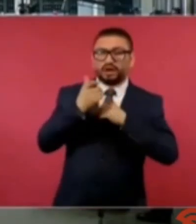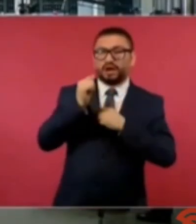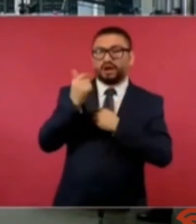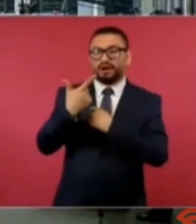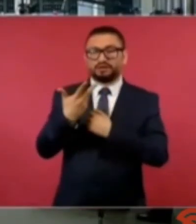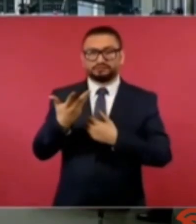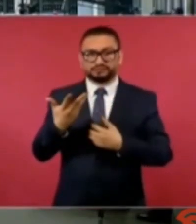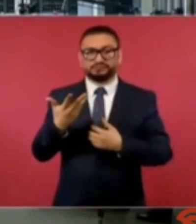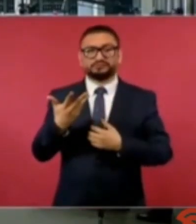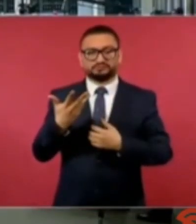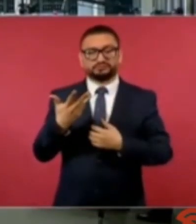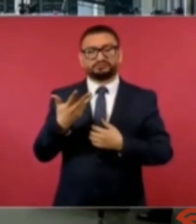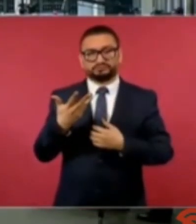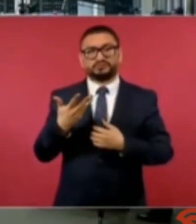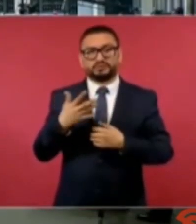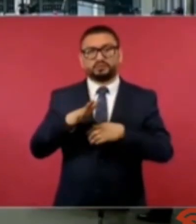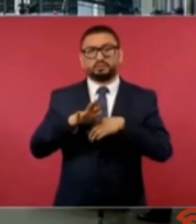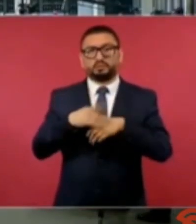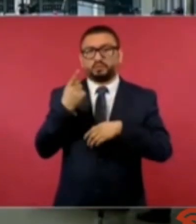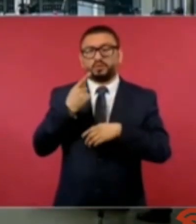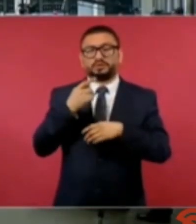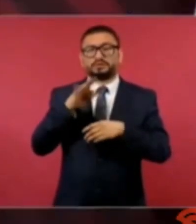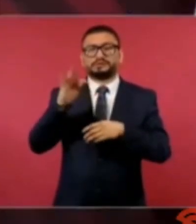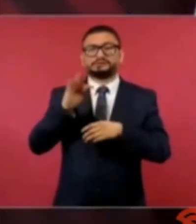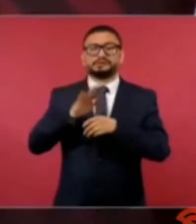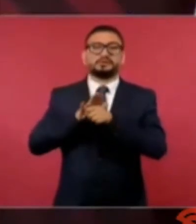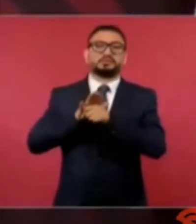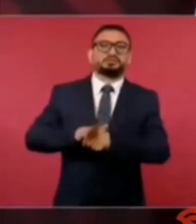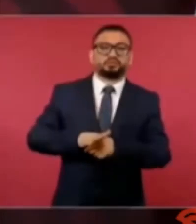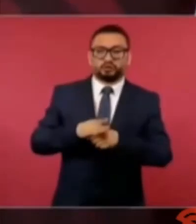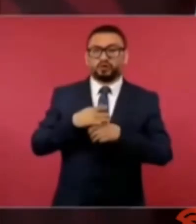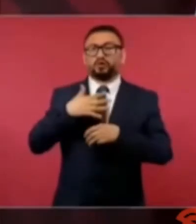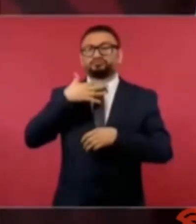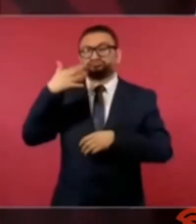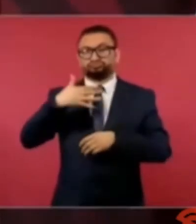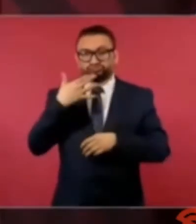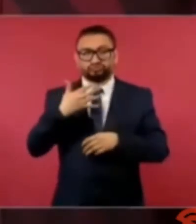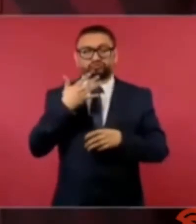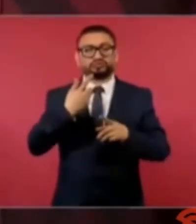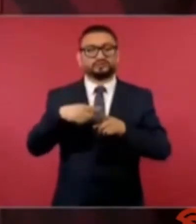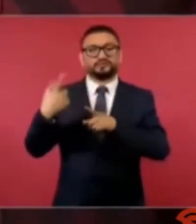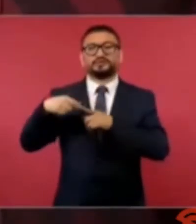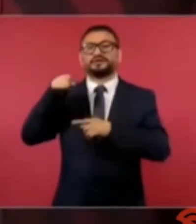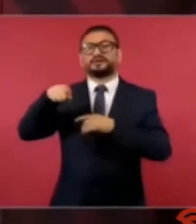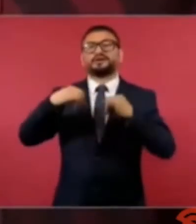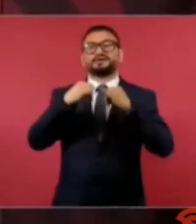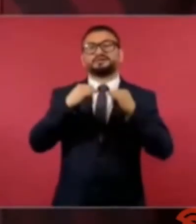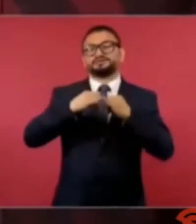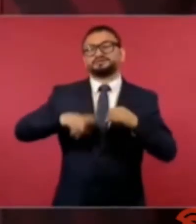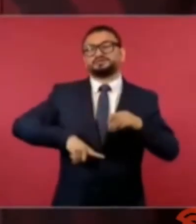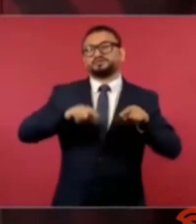de la represión de la corrupción pues son instituciones